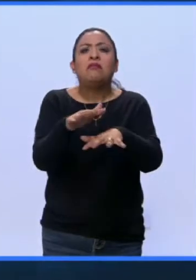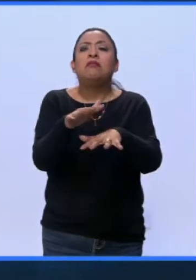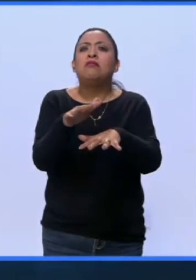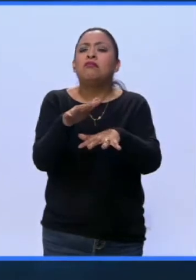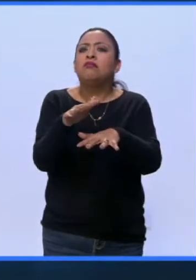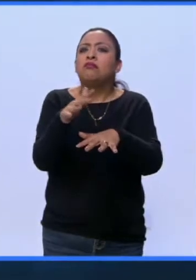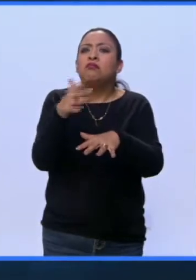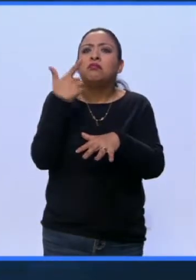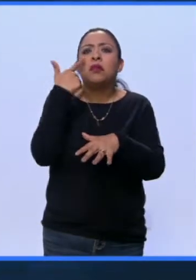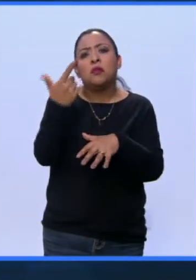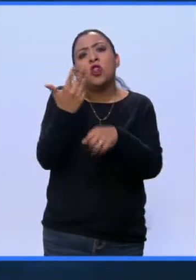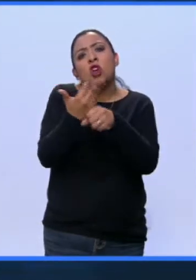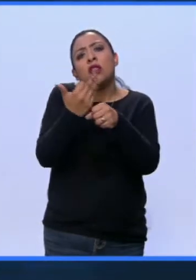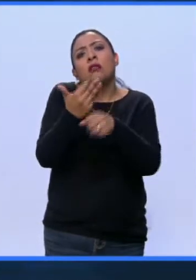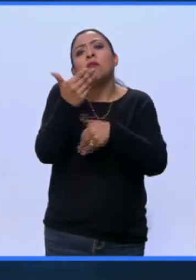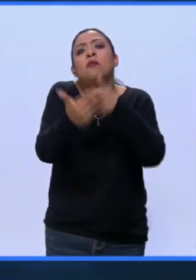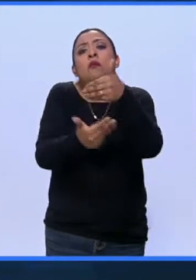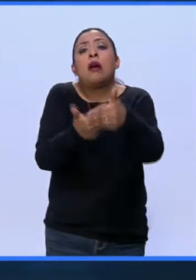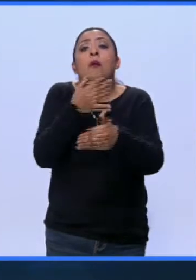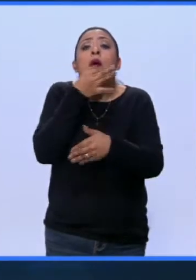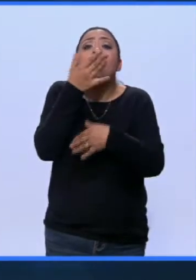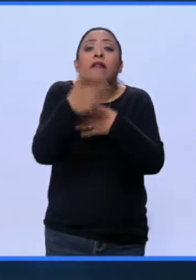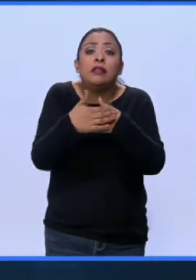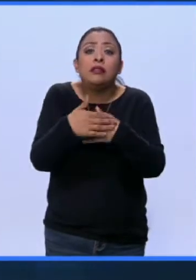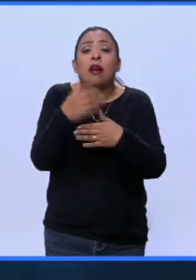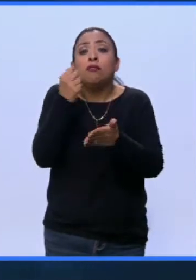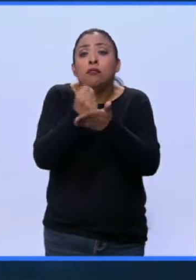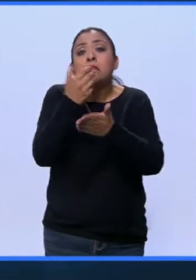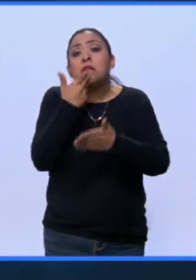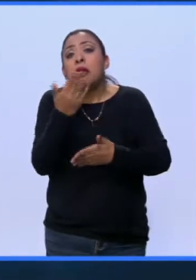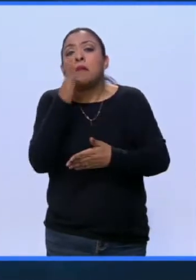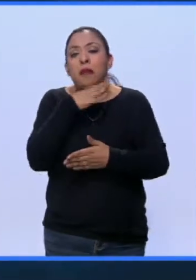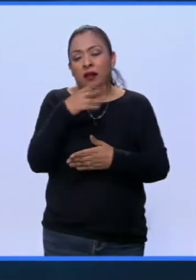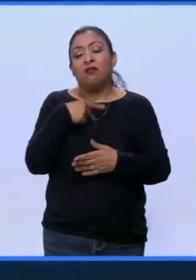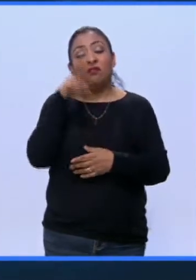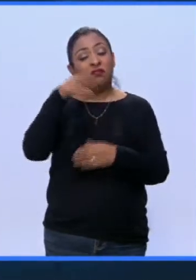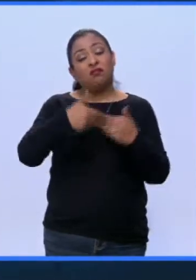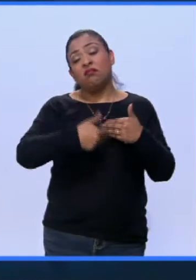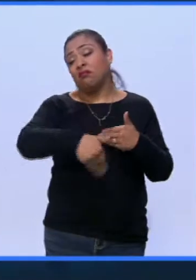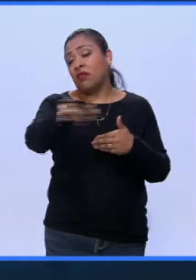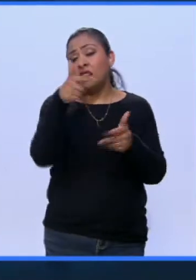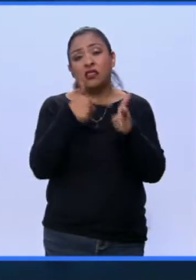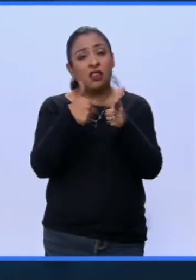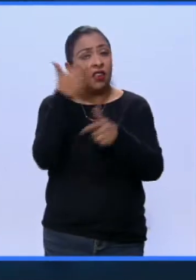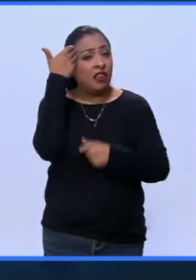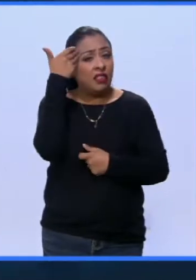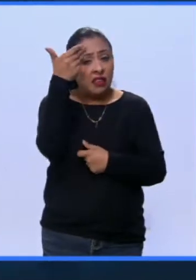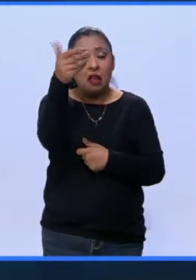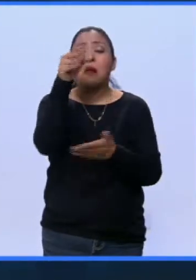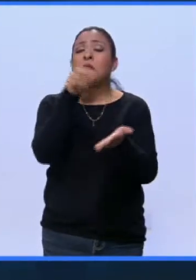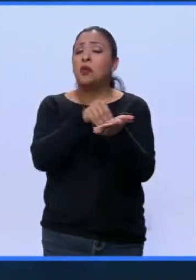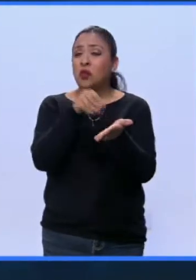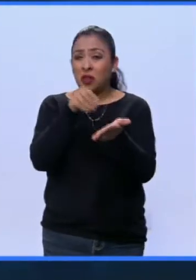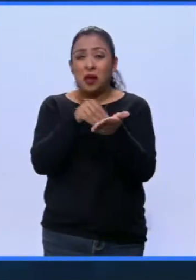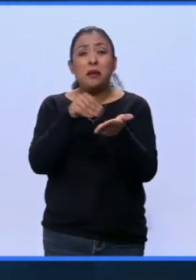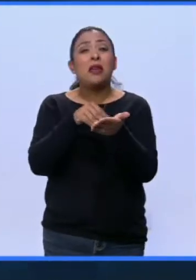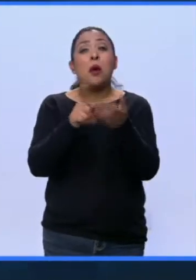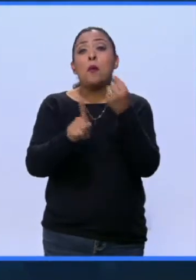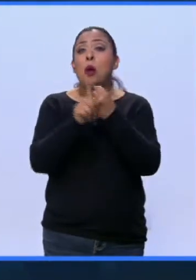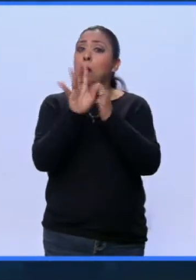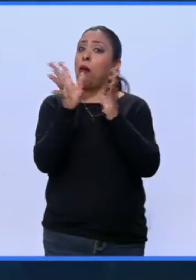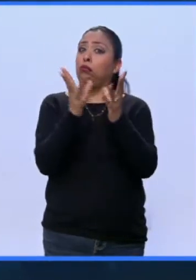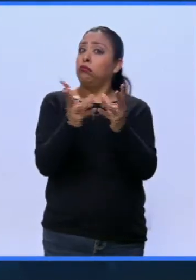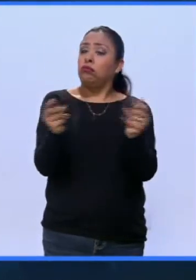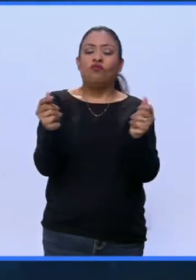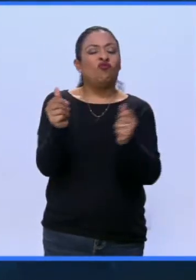que están en proceso de dictaminación. Y reiterar que esto todavía va a llevar mucho tiempo, todavía la crisis no pasa